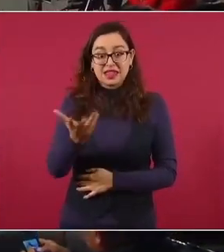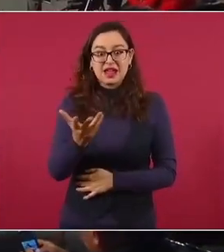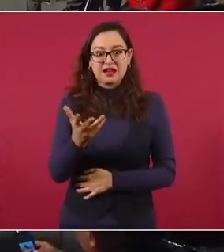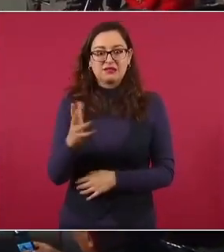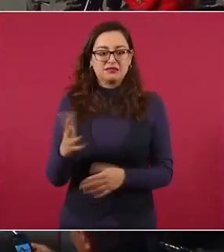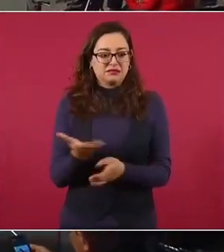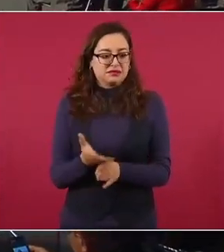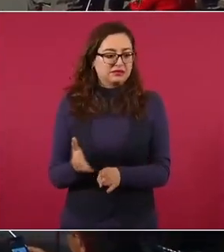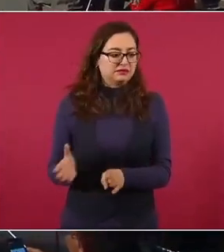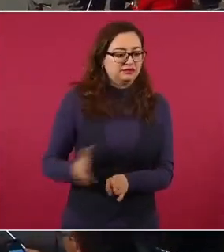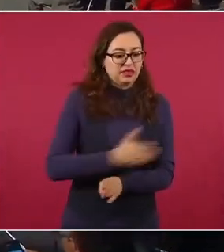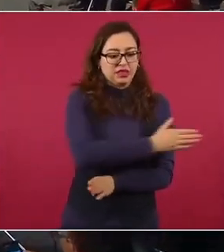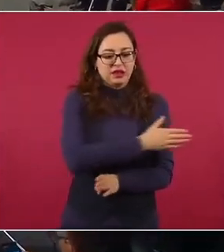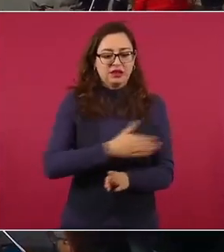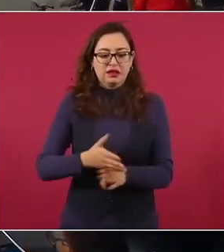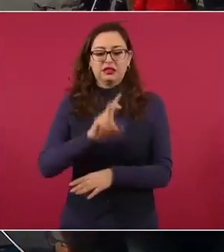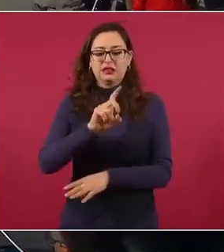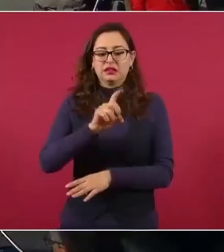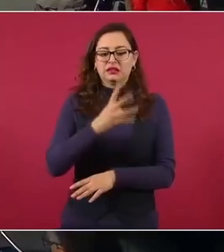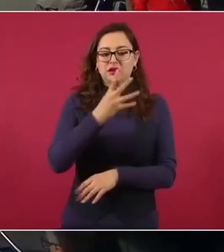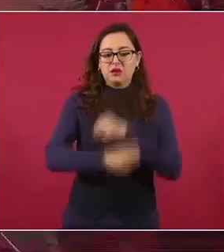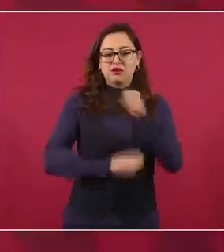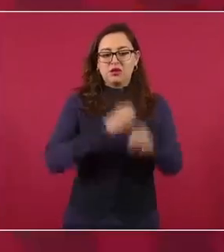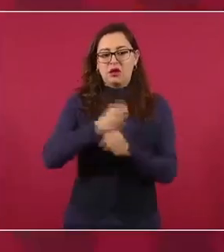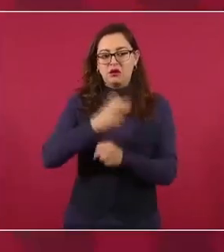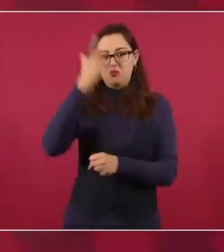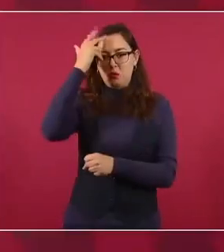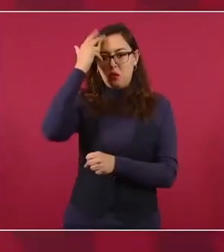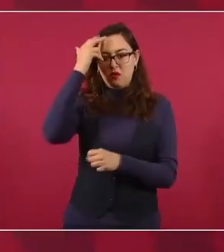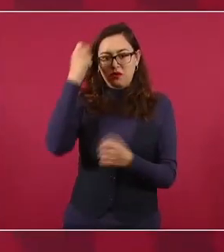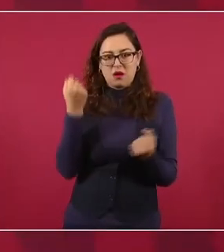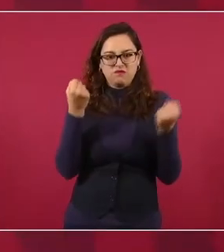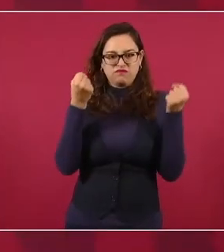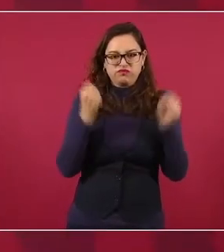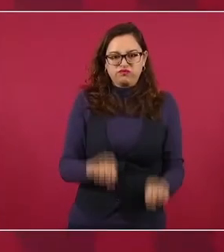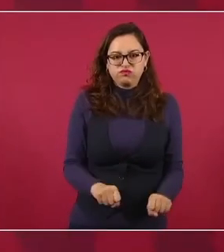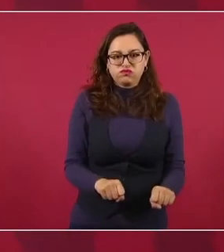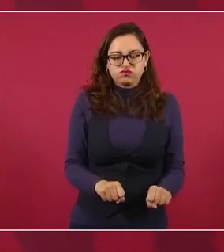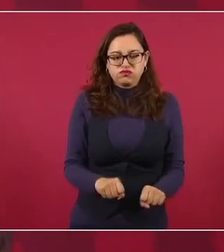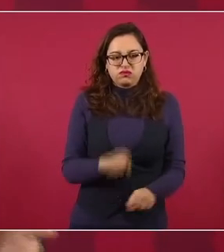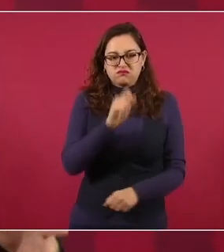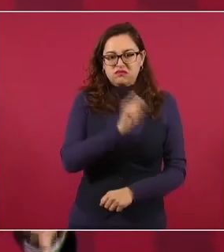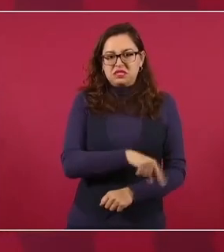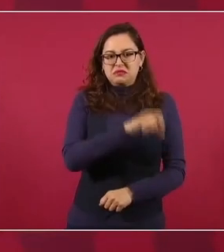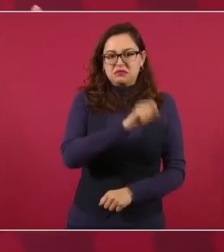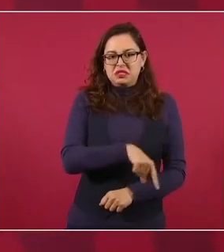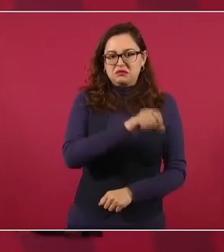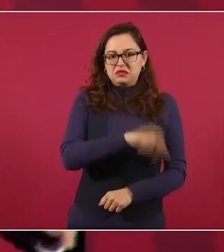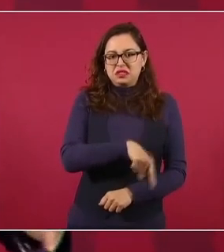años de dictadura porfirista, pero además